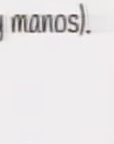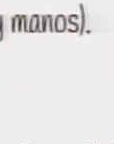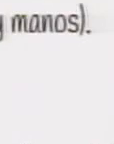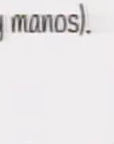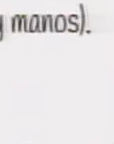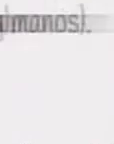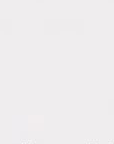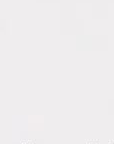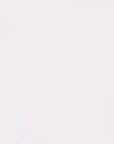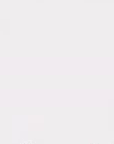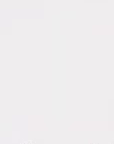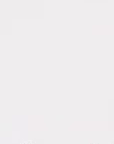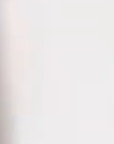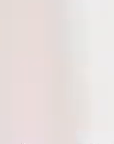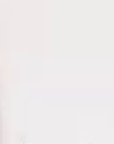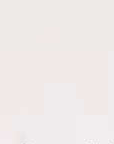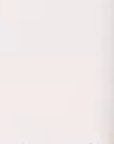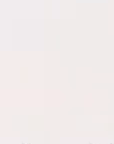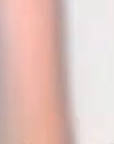vanos.